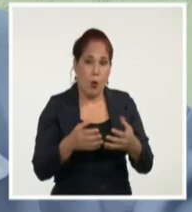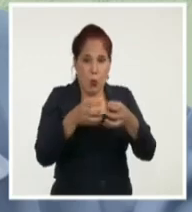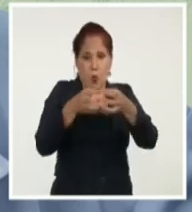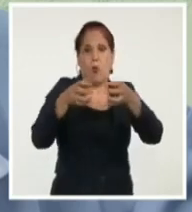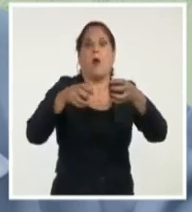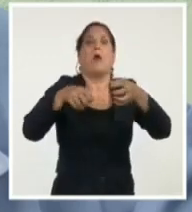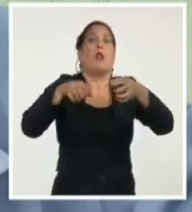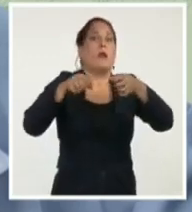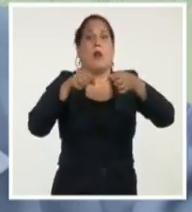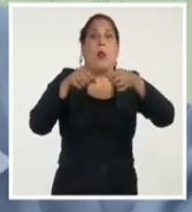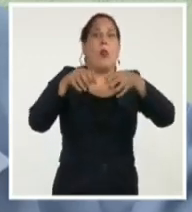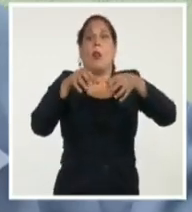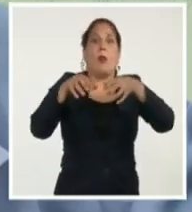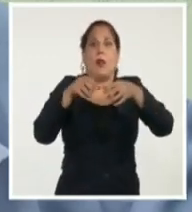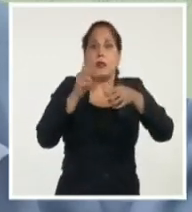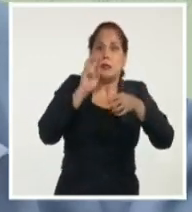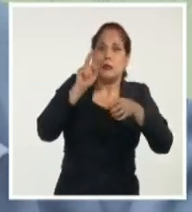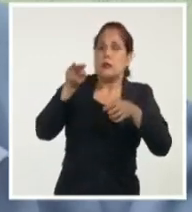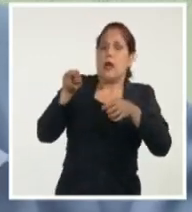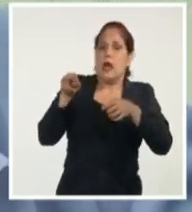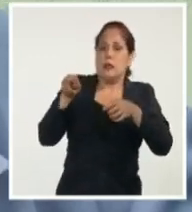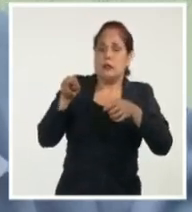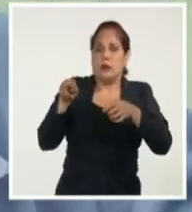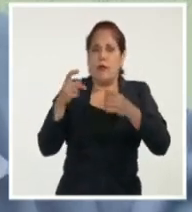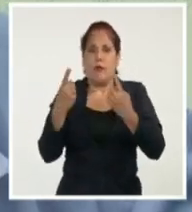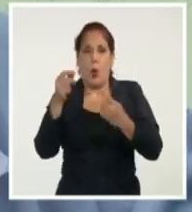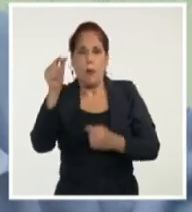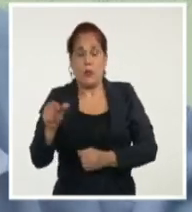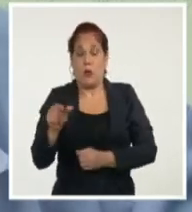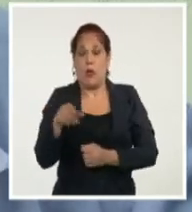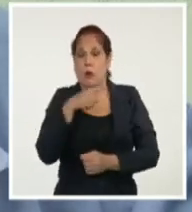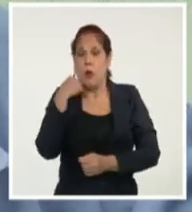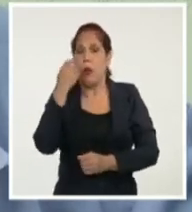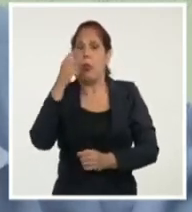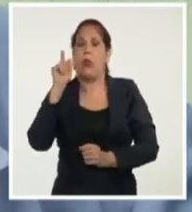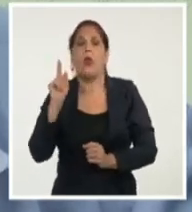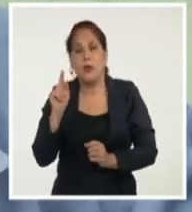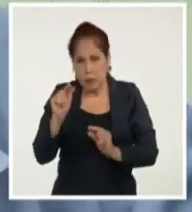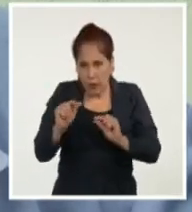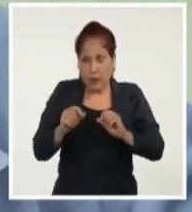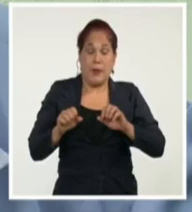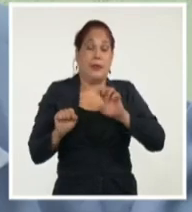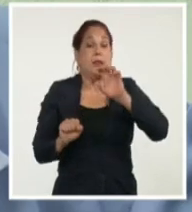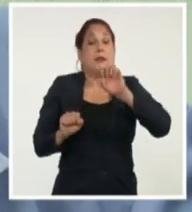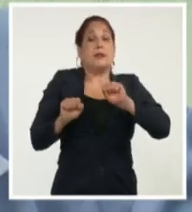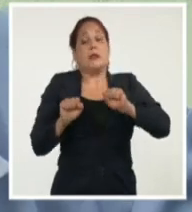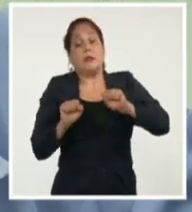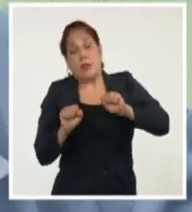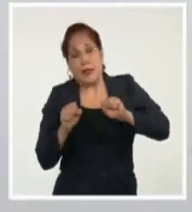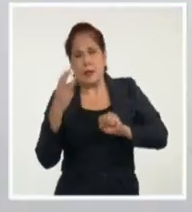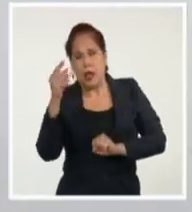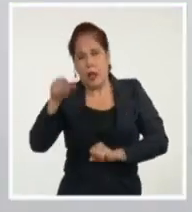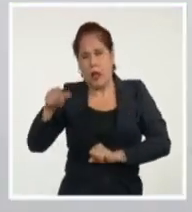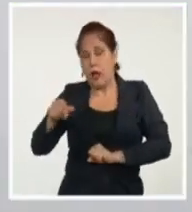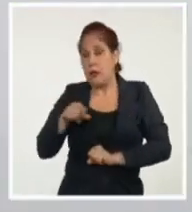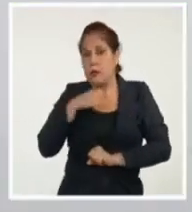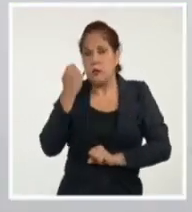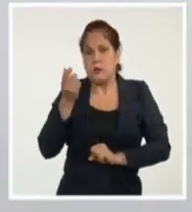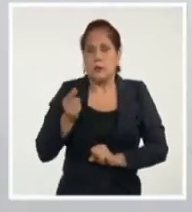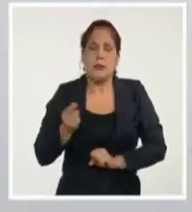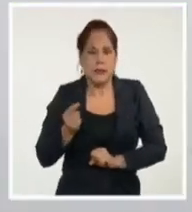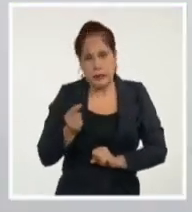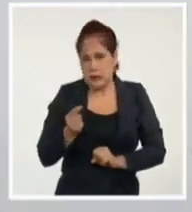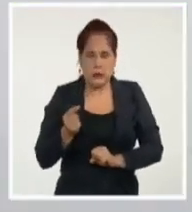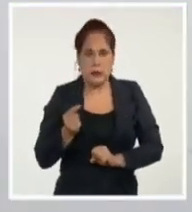día y levantaban la cabeza y miraban para el lado y faltaban 2 gente. Acá a ti como pías intentaban mirar para el lado y faltaban 3 más. Todo el mundo